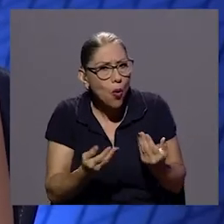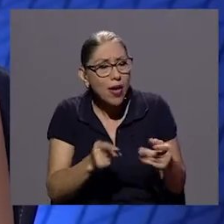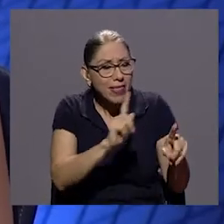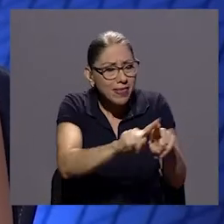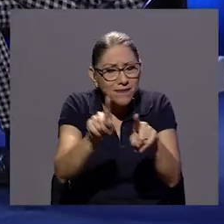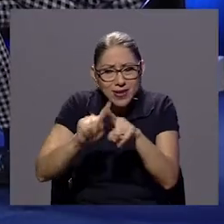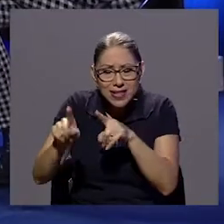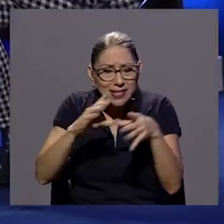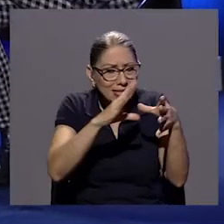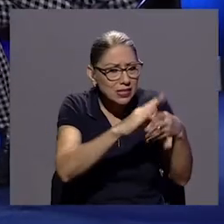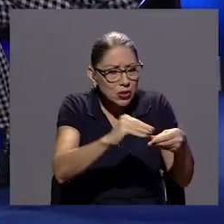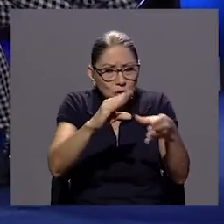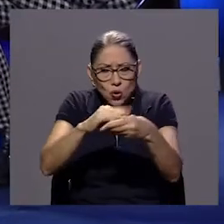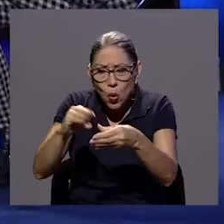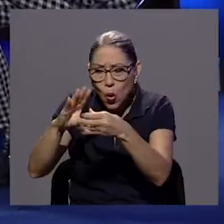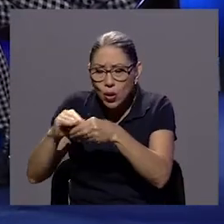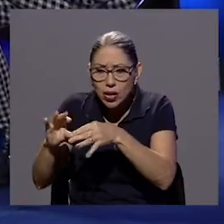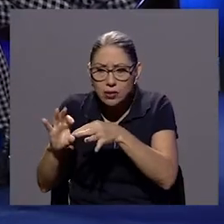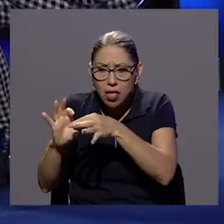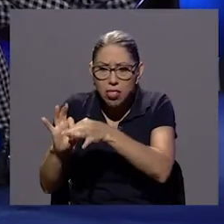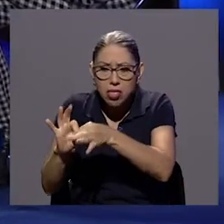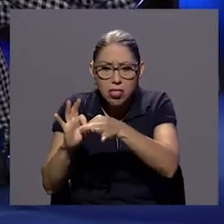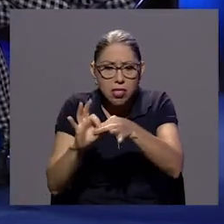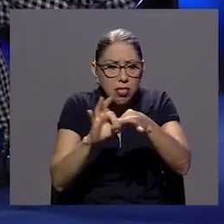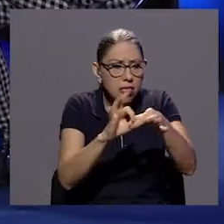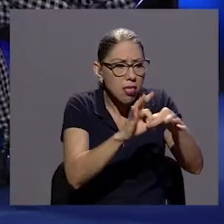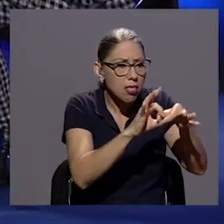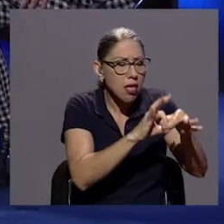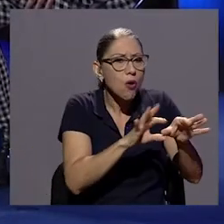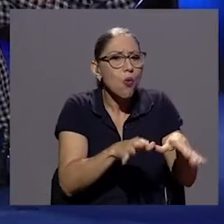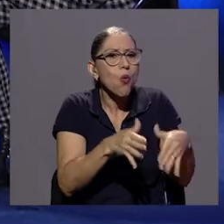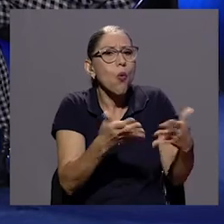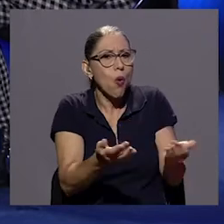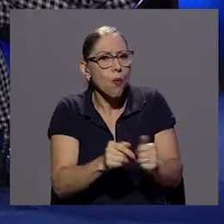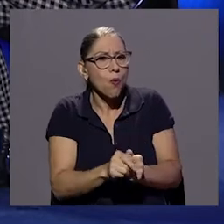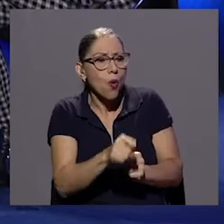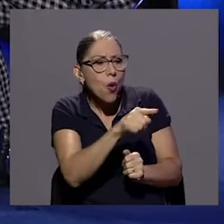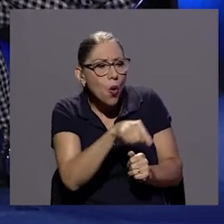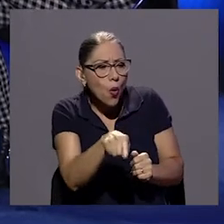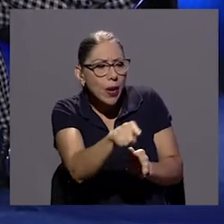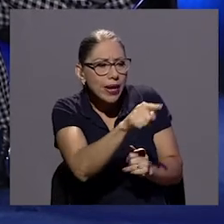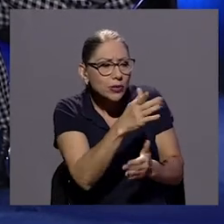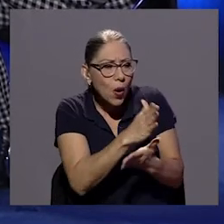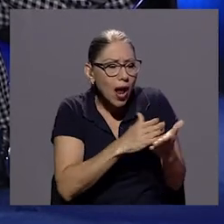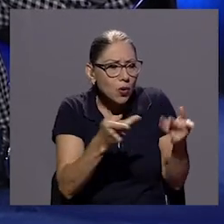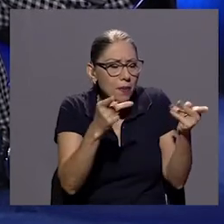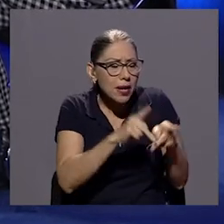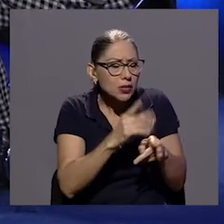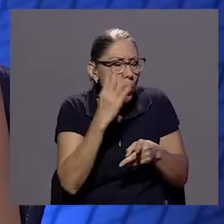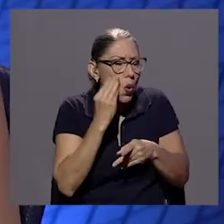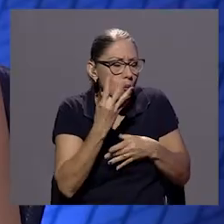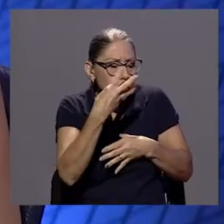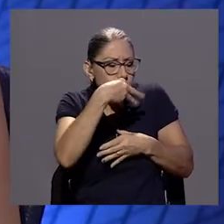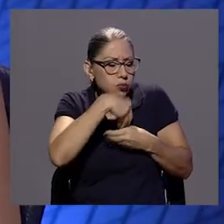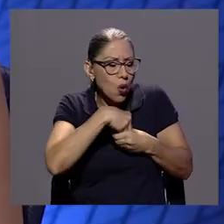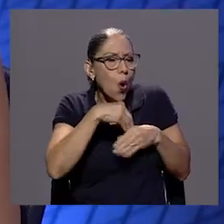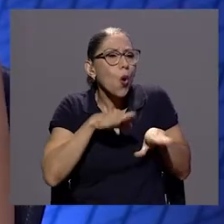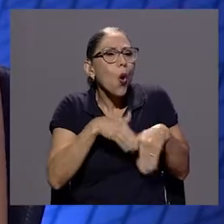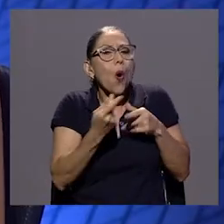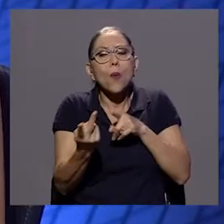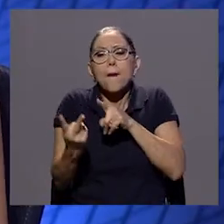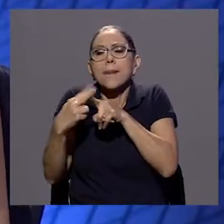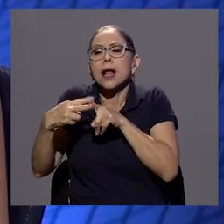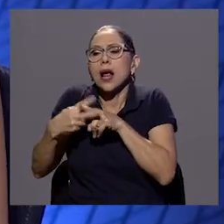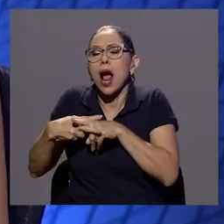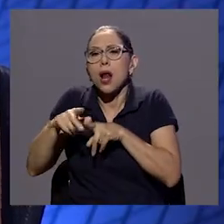muy sugerentes muchas veces a través de la fotografía sí no la edición fue súper importante también porque creo que bueno aparte que